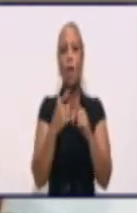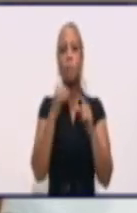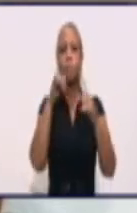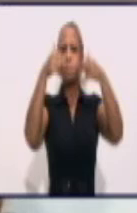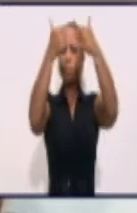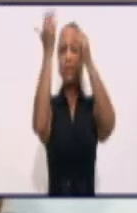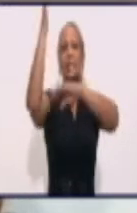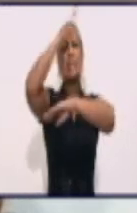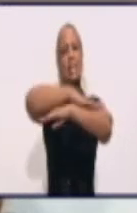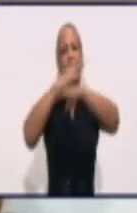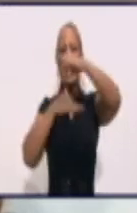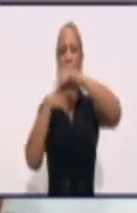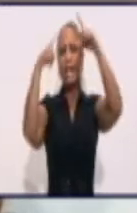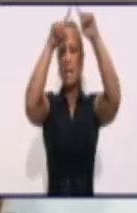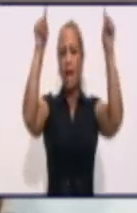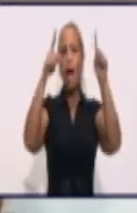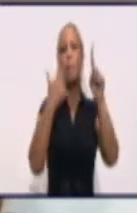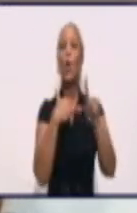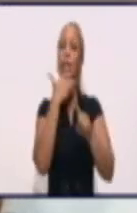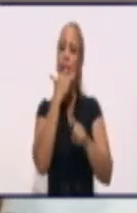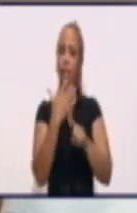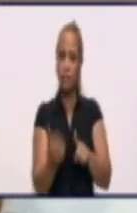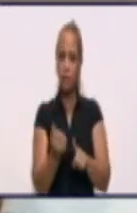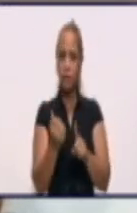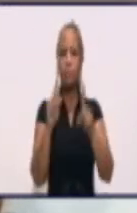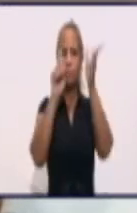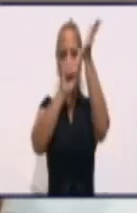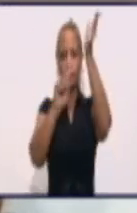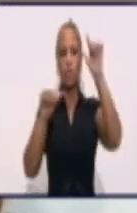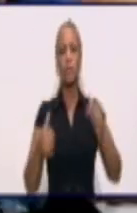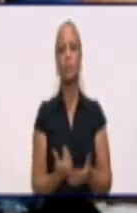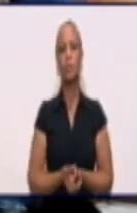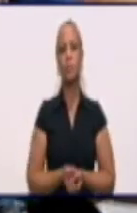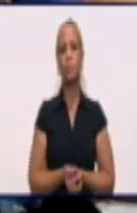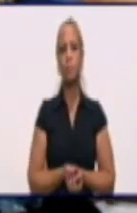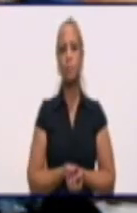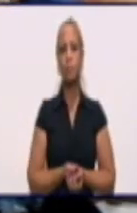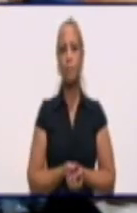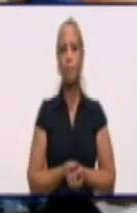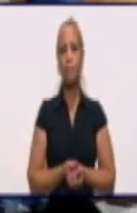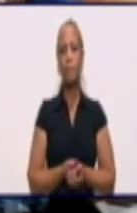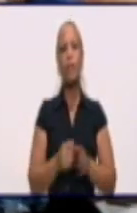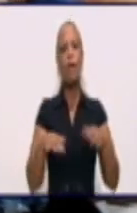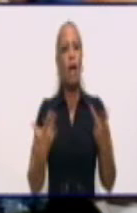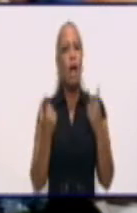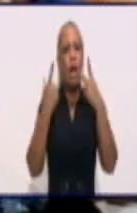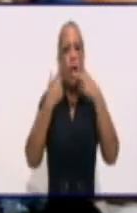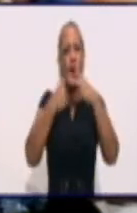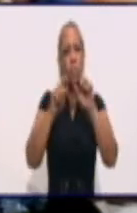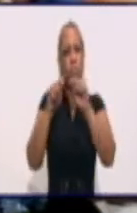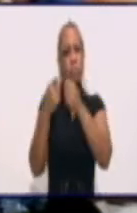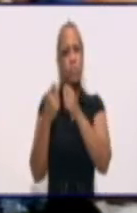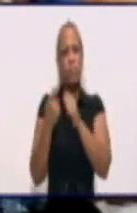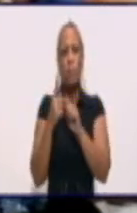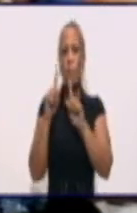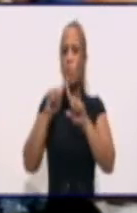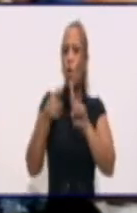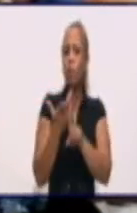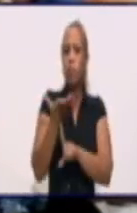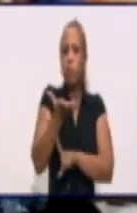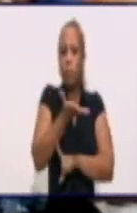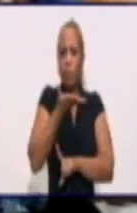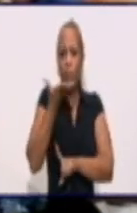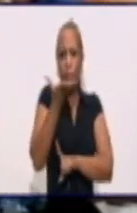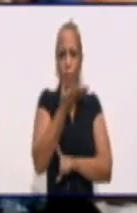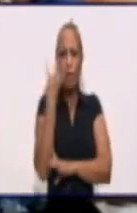algún accidente, desconectamos los circuitos. ¿Hubo averías provocadas por la intensidad de los vientos